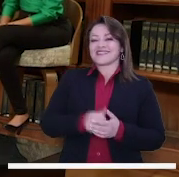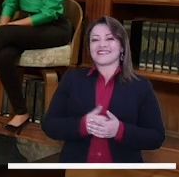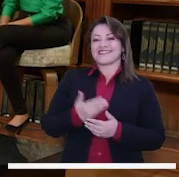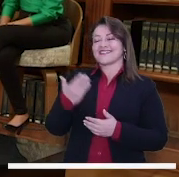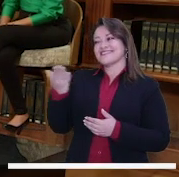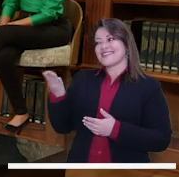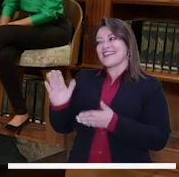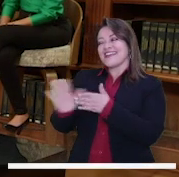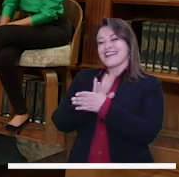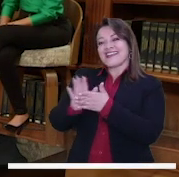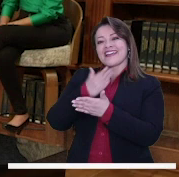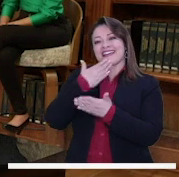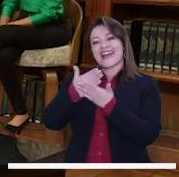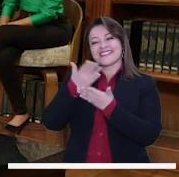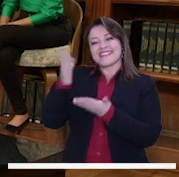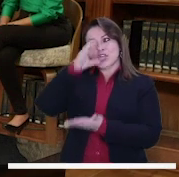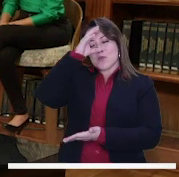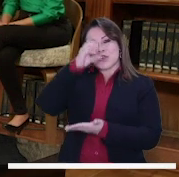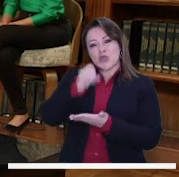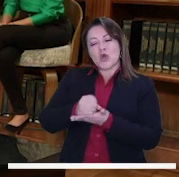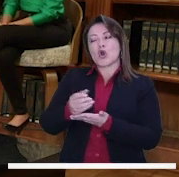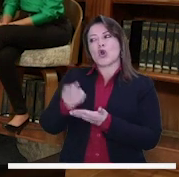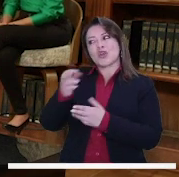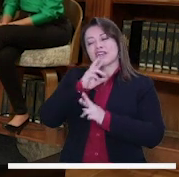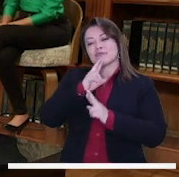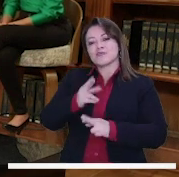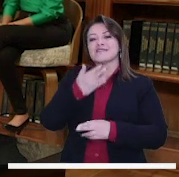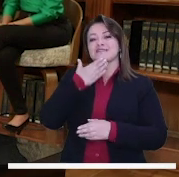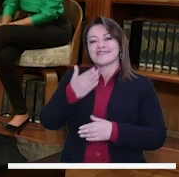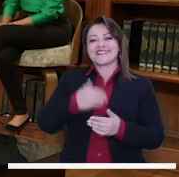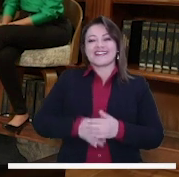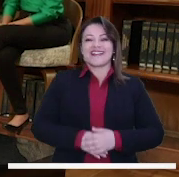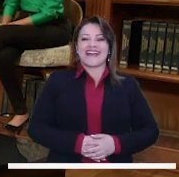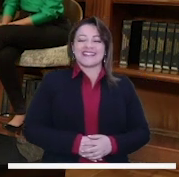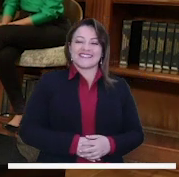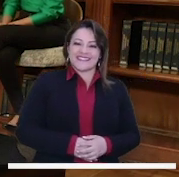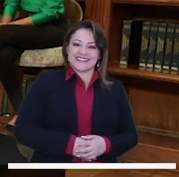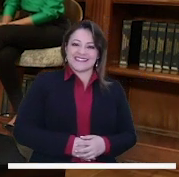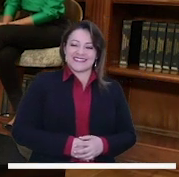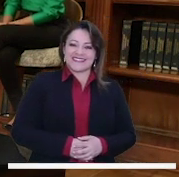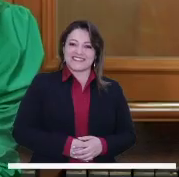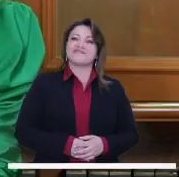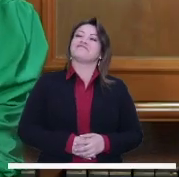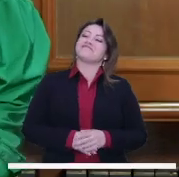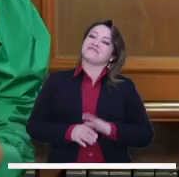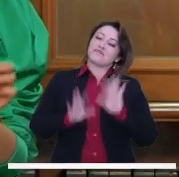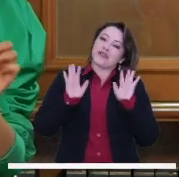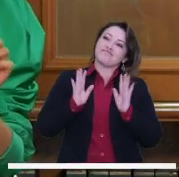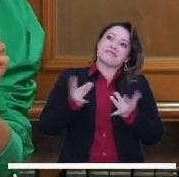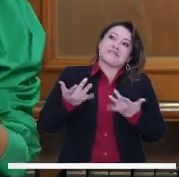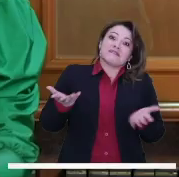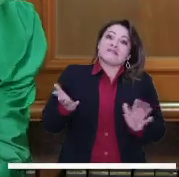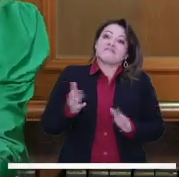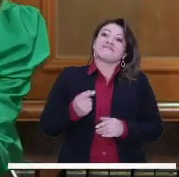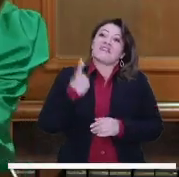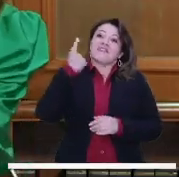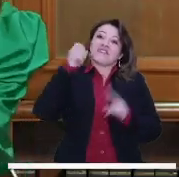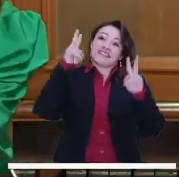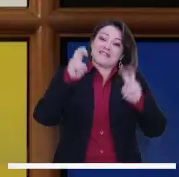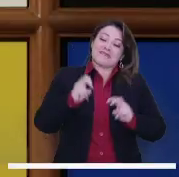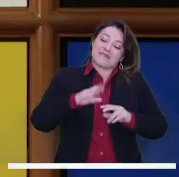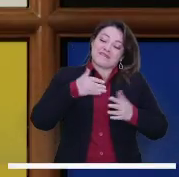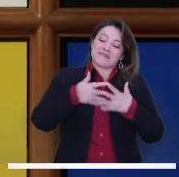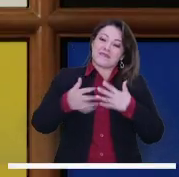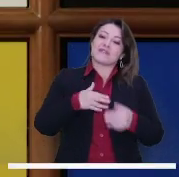acompañarnos y por supuesto por dejar esas estas inquietudes también ayudarnos a solucionar pero también que quedan como varios punticos en el